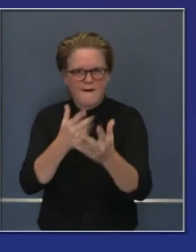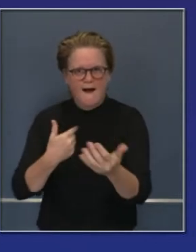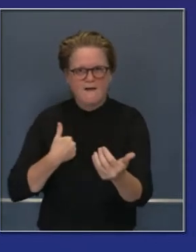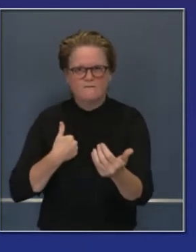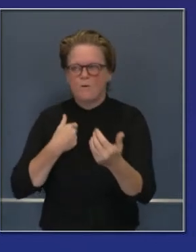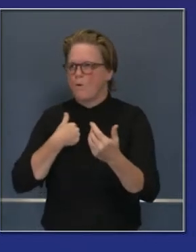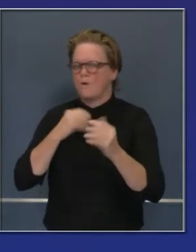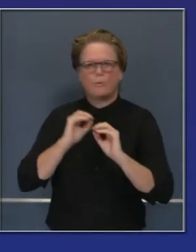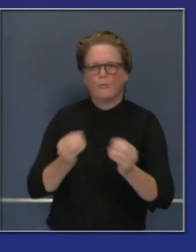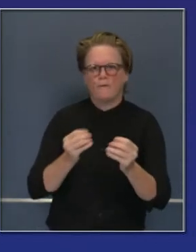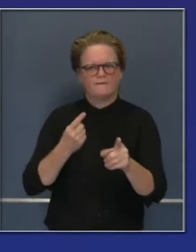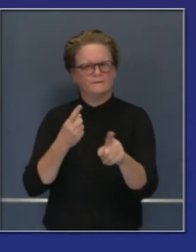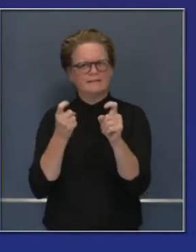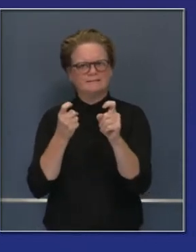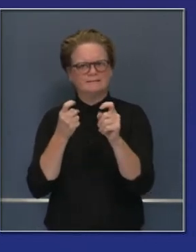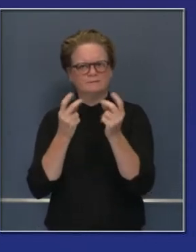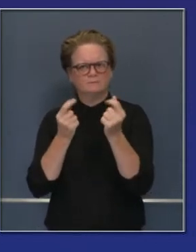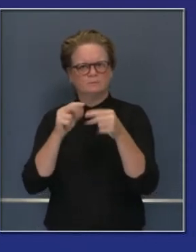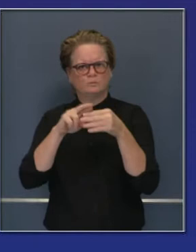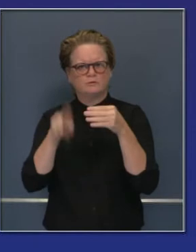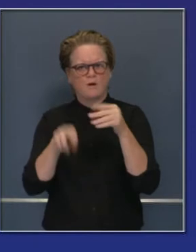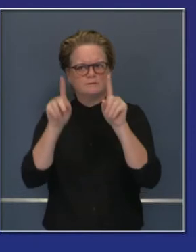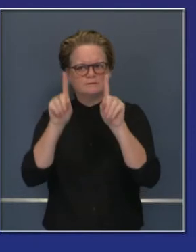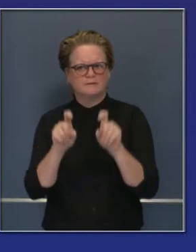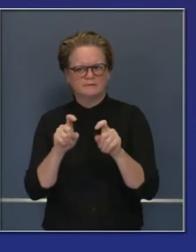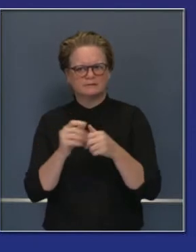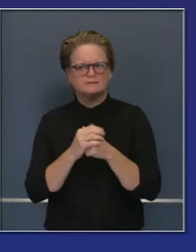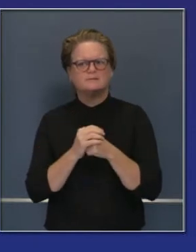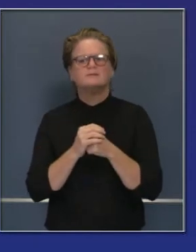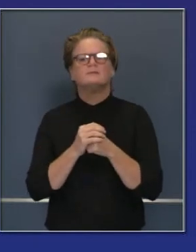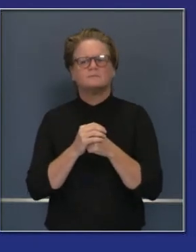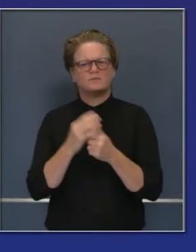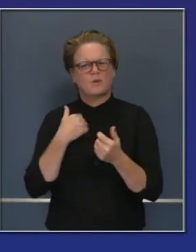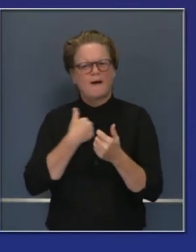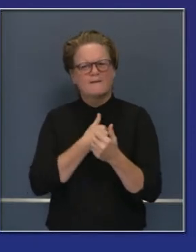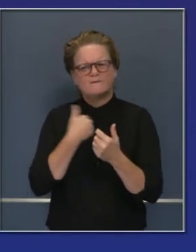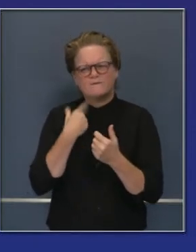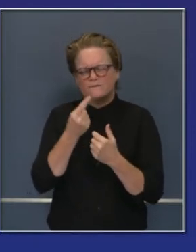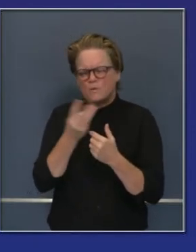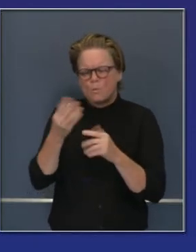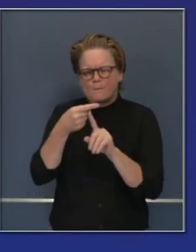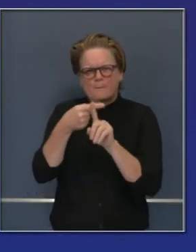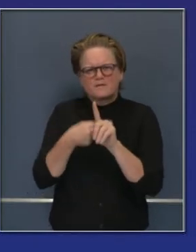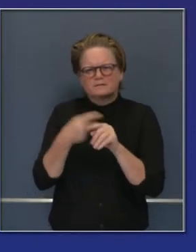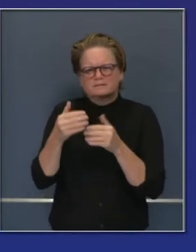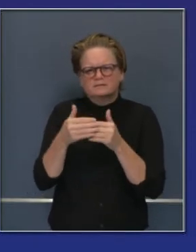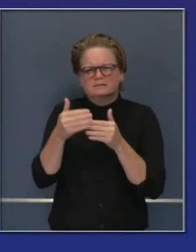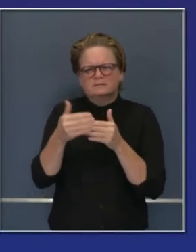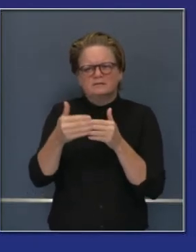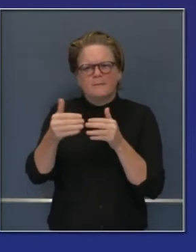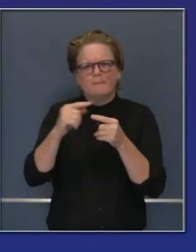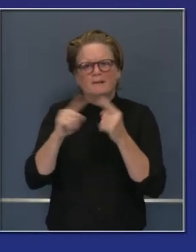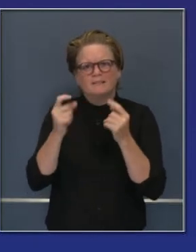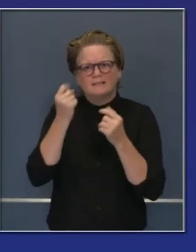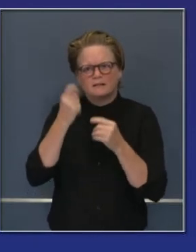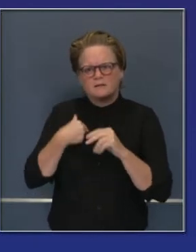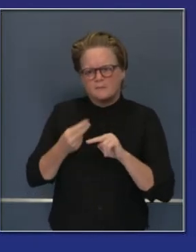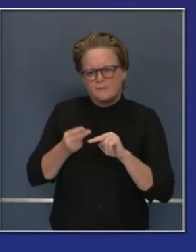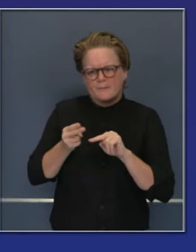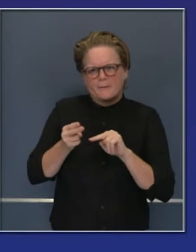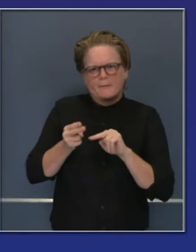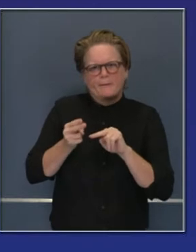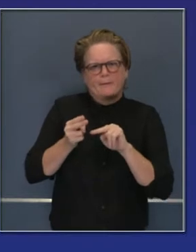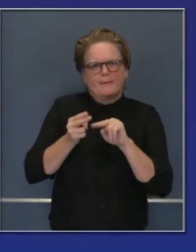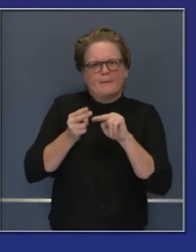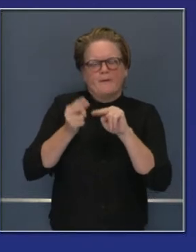laboratorio está comenzando a armarse y prepararse. Y se están haciendo más y